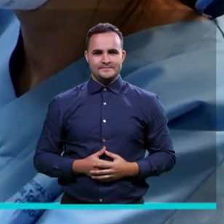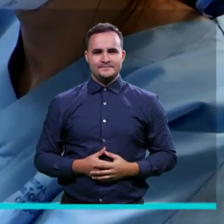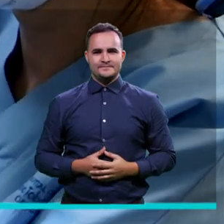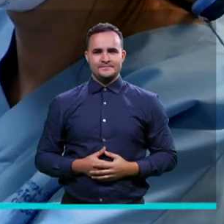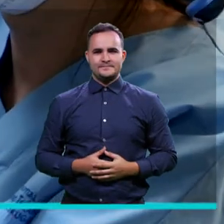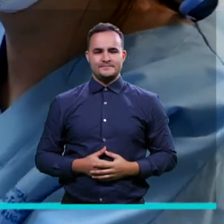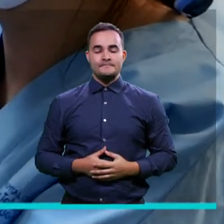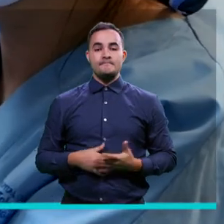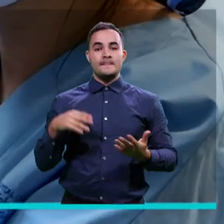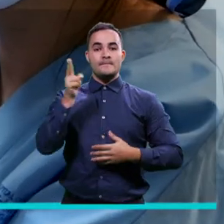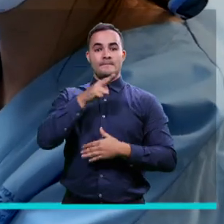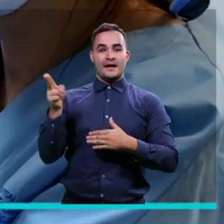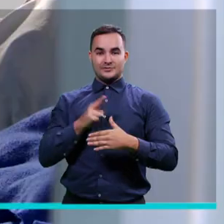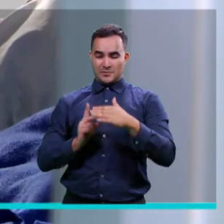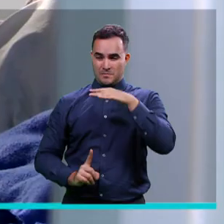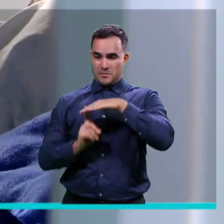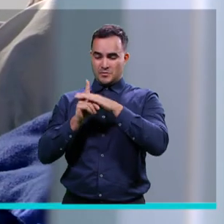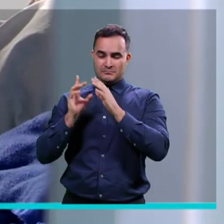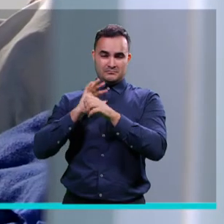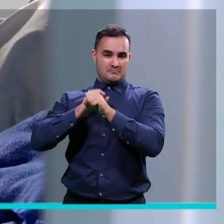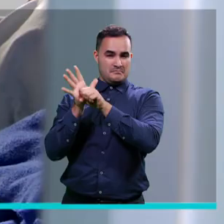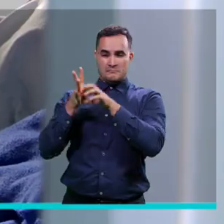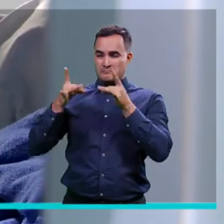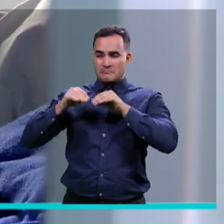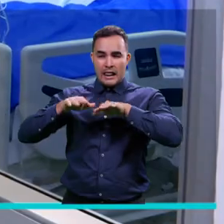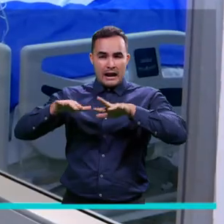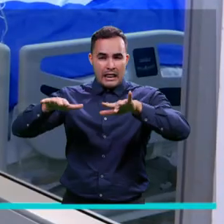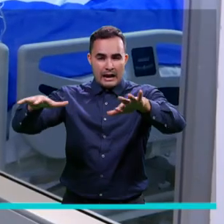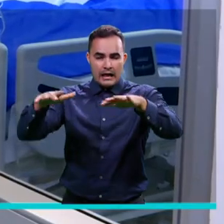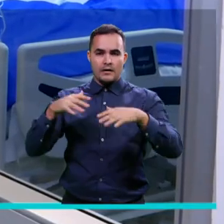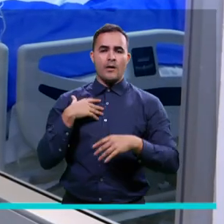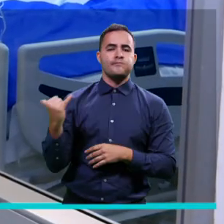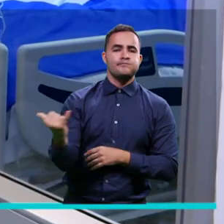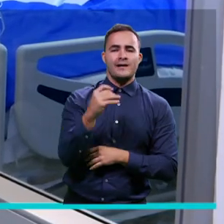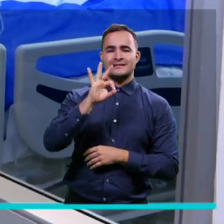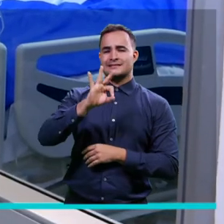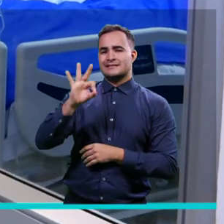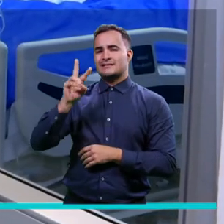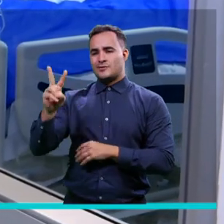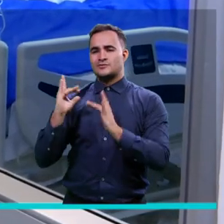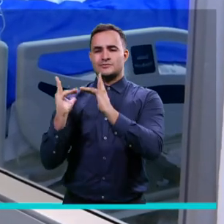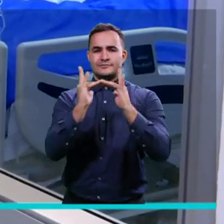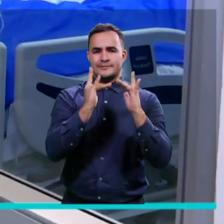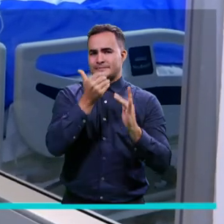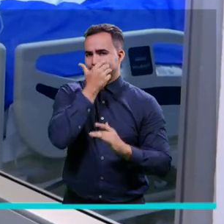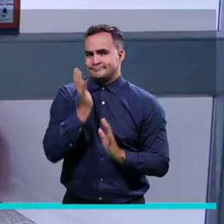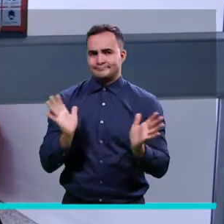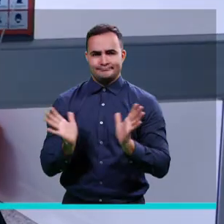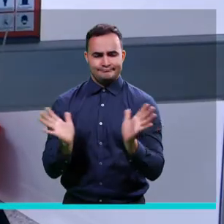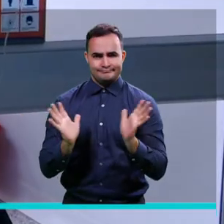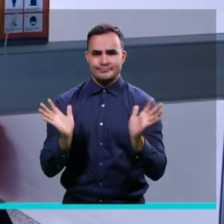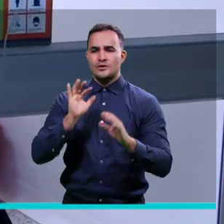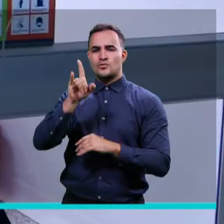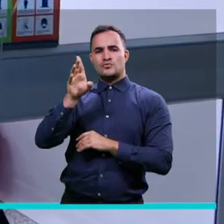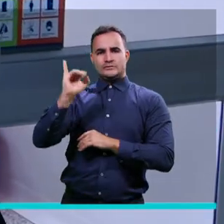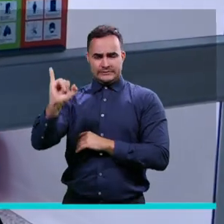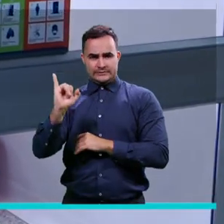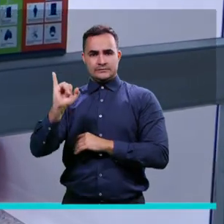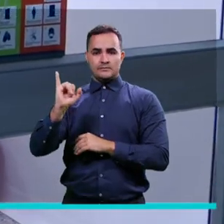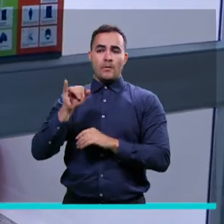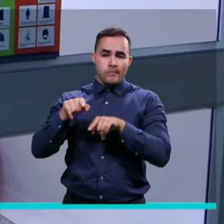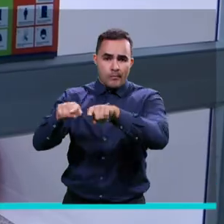En marzo, cuando inició la pandemia, Medellín contaba con 332 camas en las unidades de cuidados intensivos, una capacidad